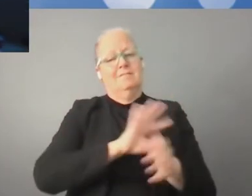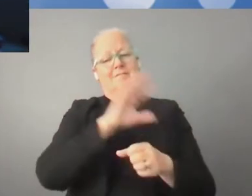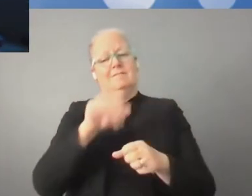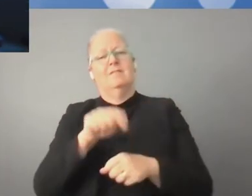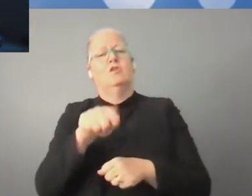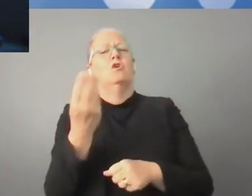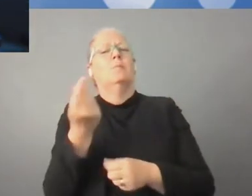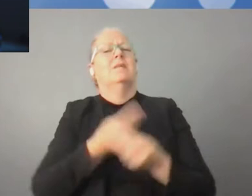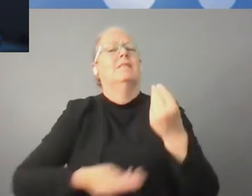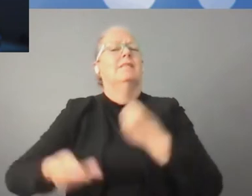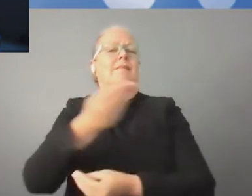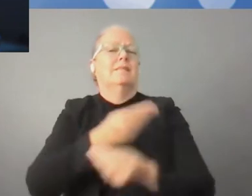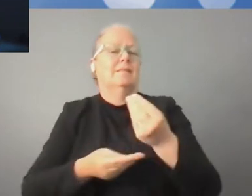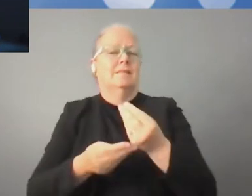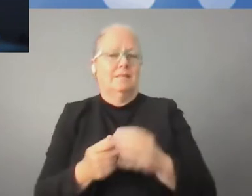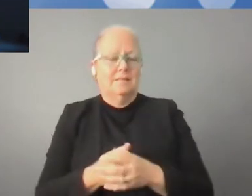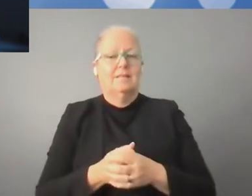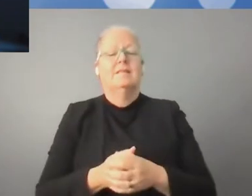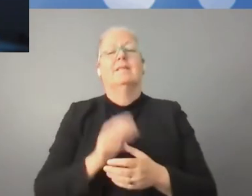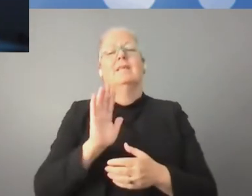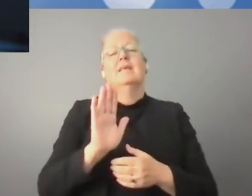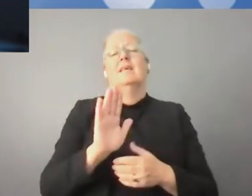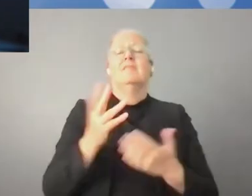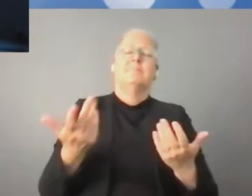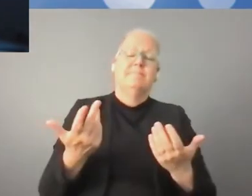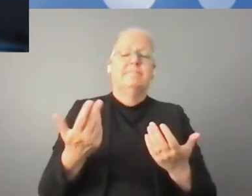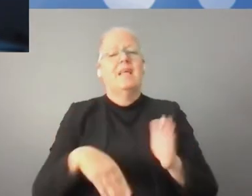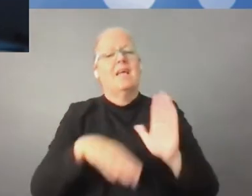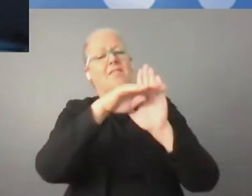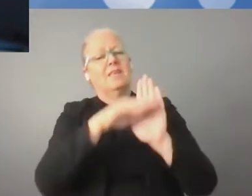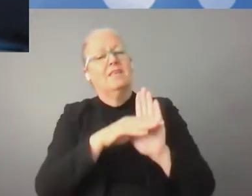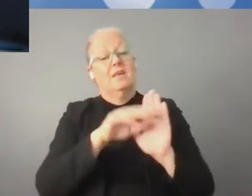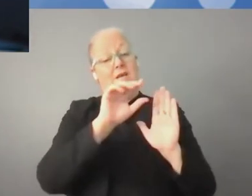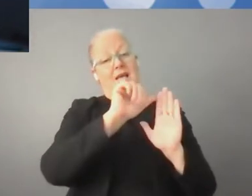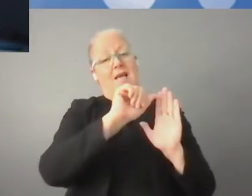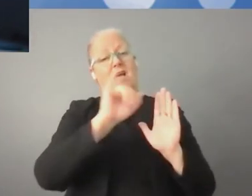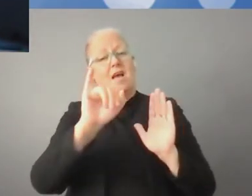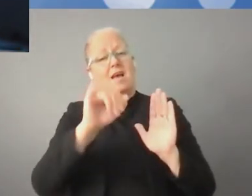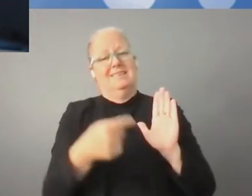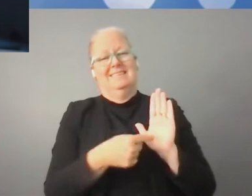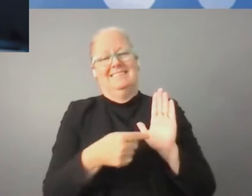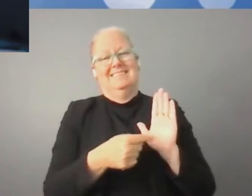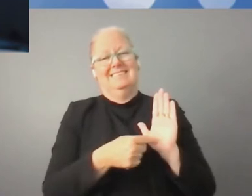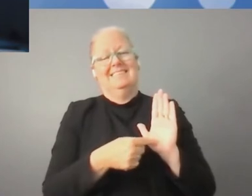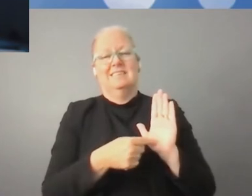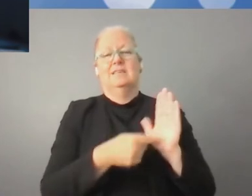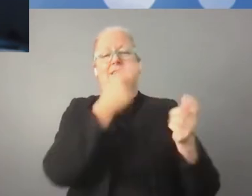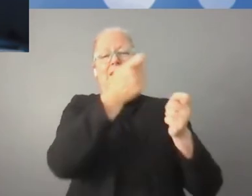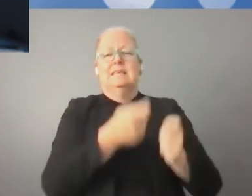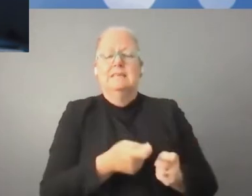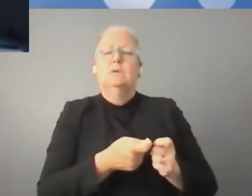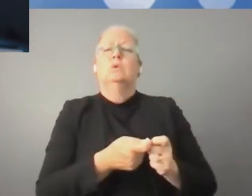regulaciones que frenan el desarrollo de la digitalización. Es también cada vez más importante la